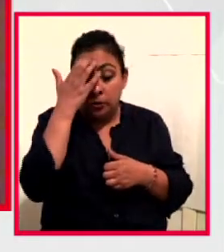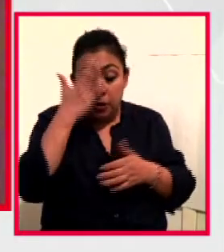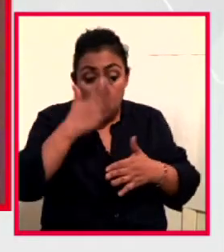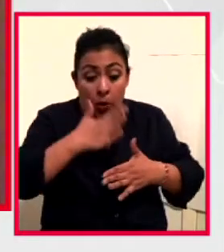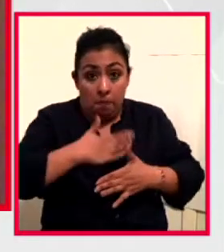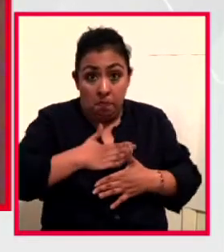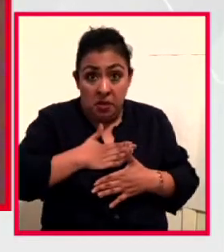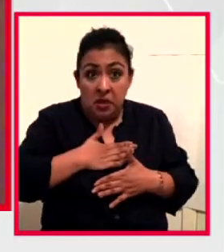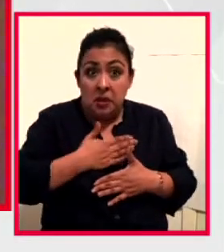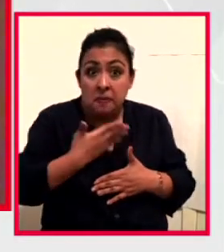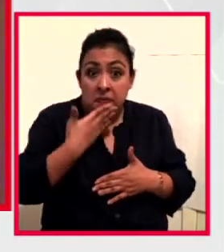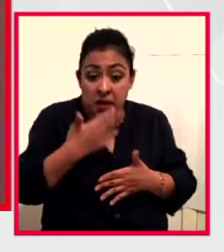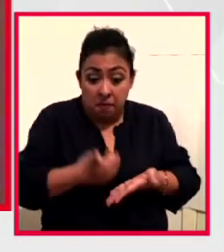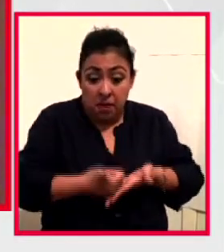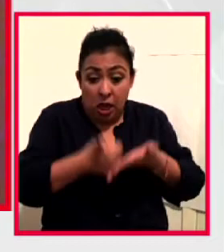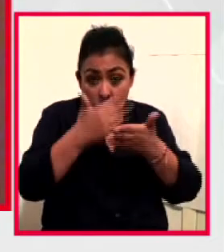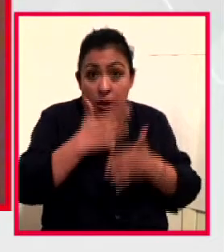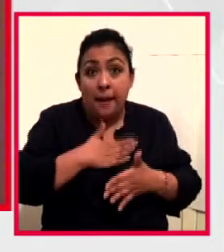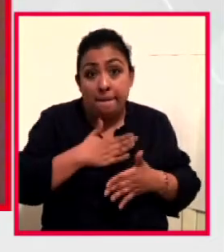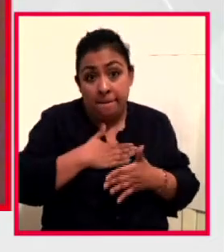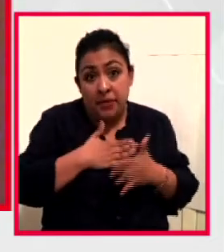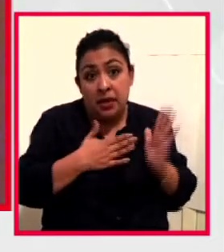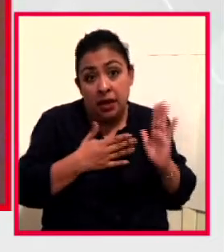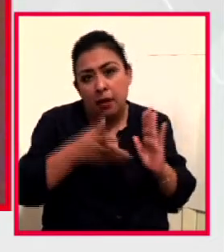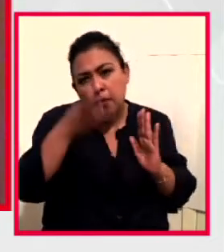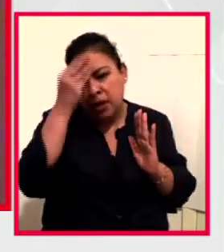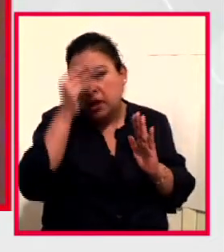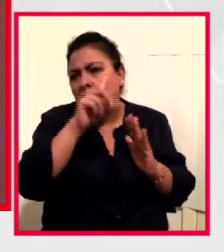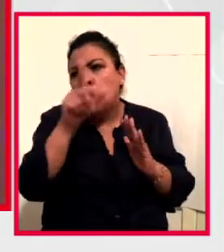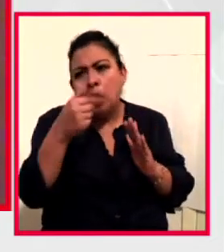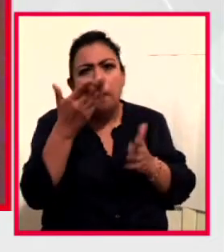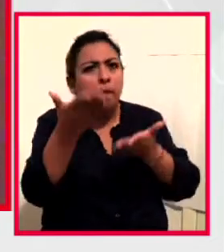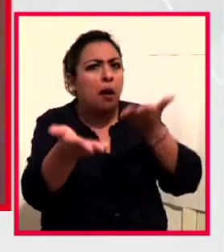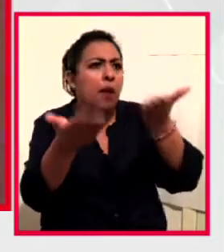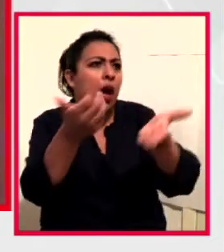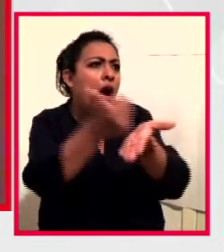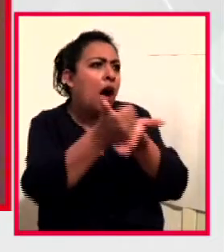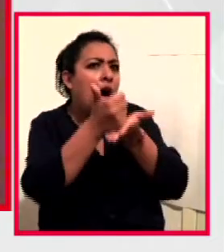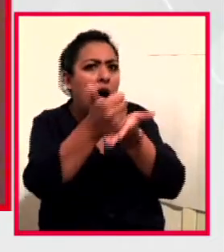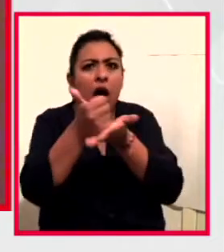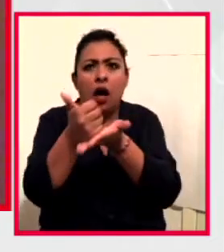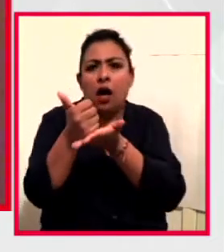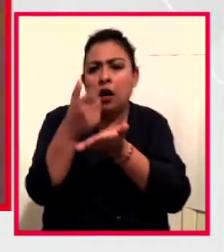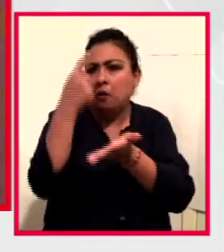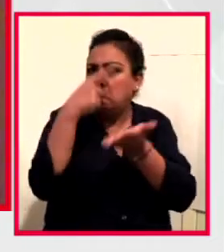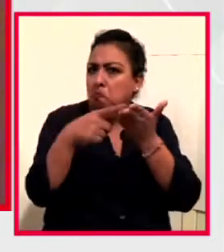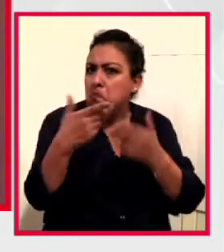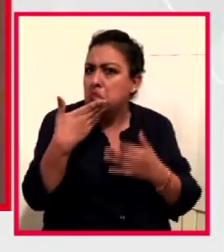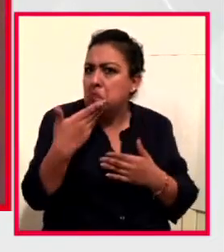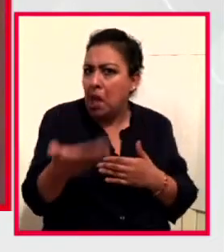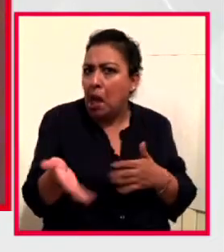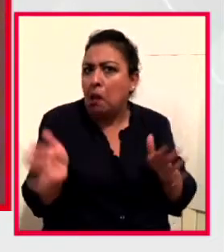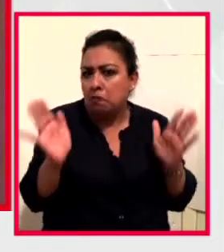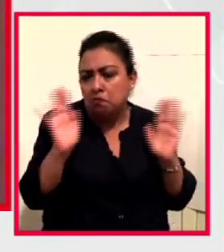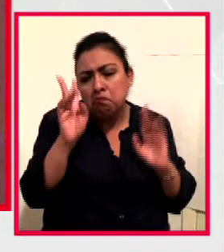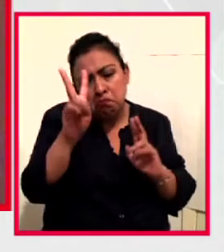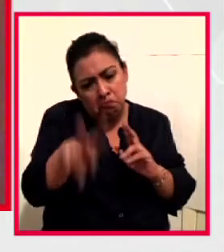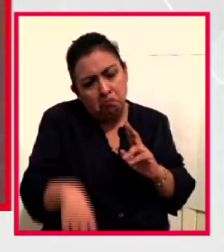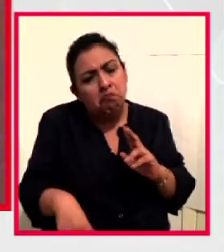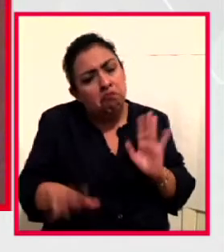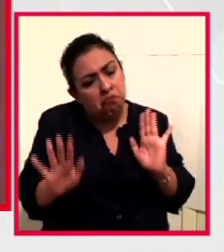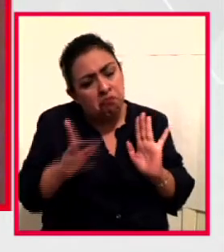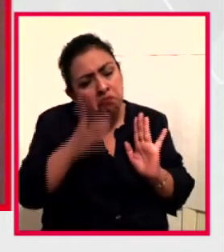bien saber más de eso, y acabar pidiendo ayuda. Y yo creo que resultó muy bien, lo debo de decir además.